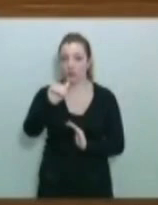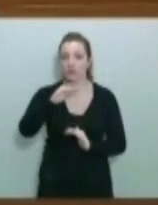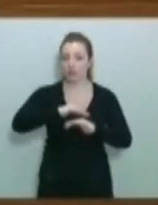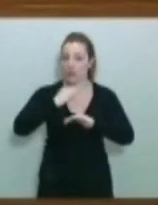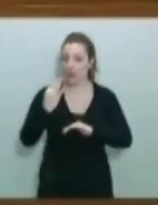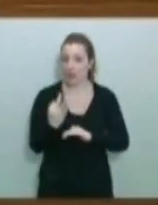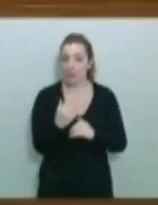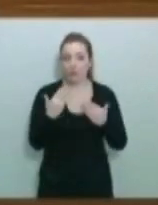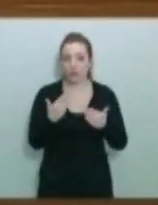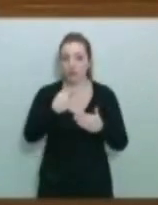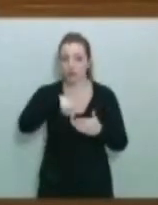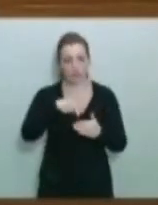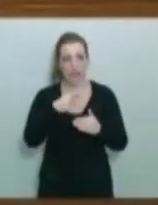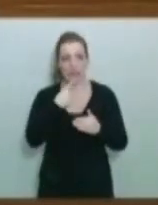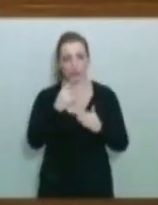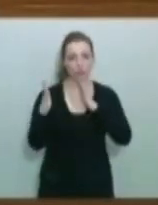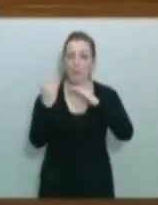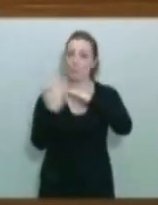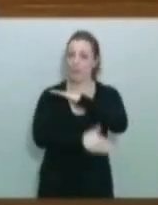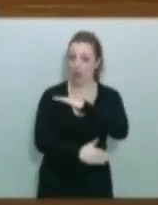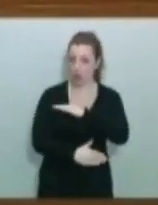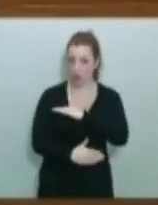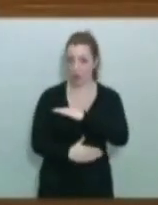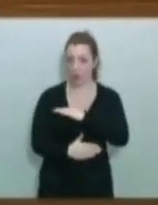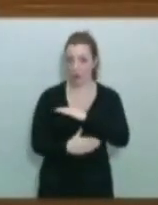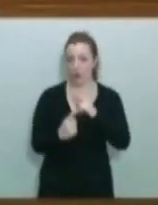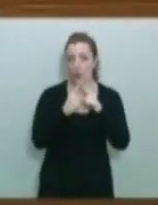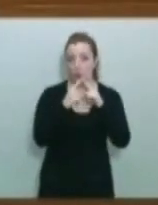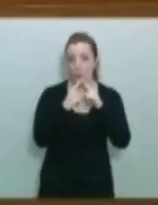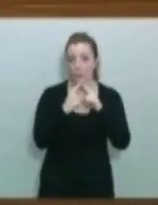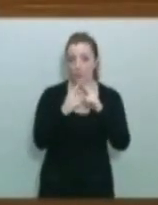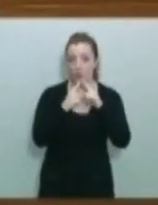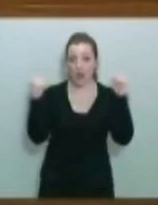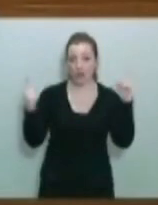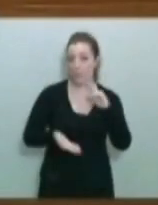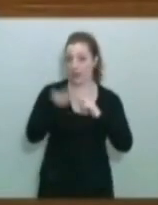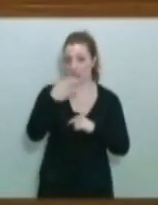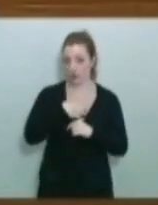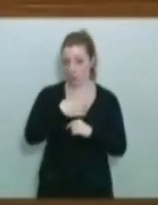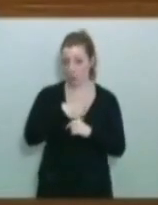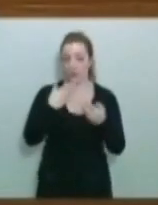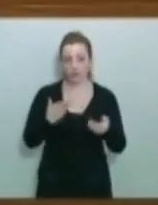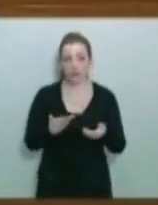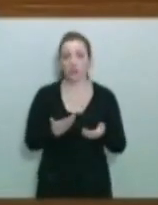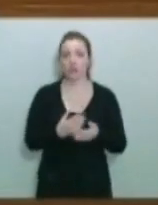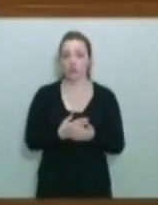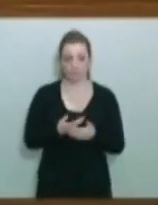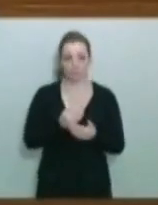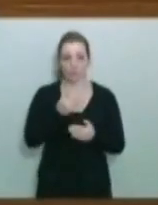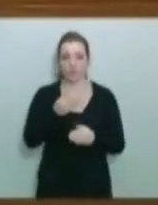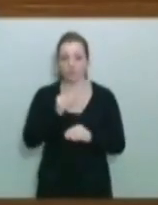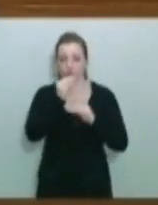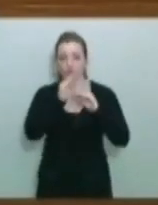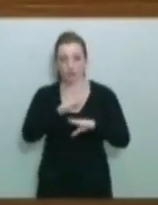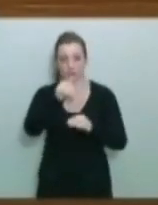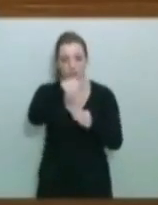hicimos fijando un plazo, en un plazo no superior a un año. Y su grupo votó a favor de esa moción. Hace dos meses les